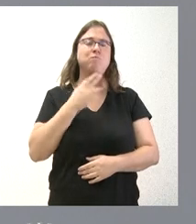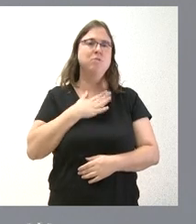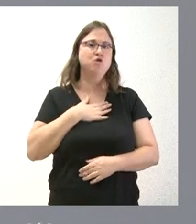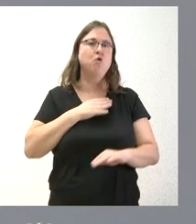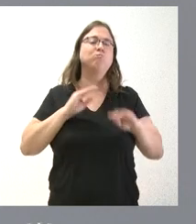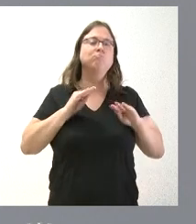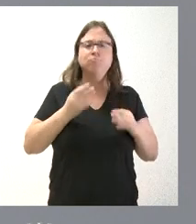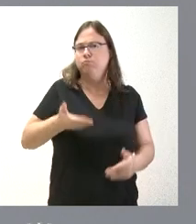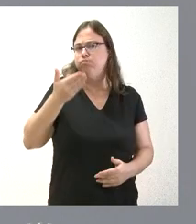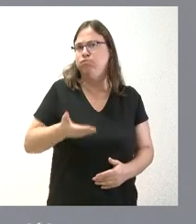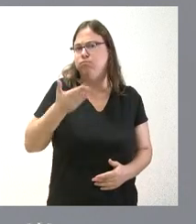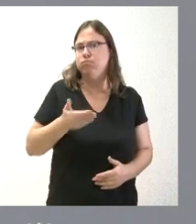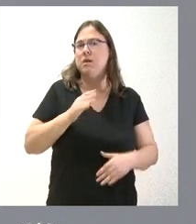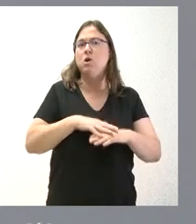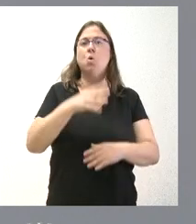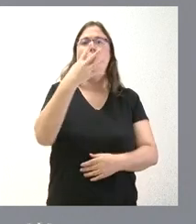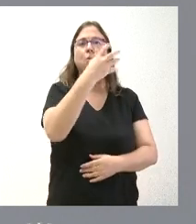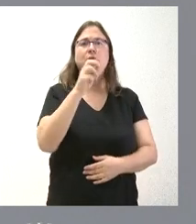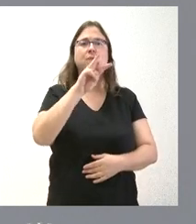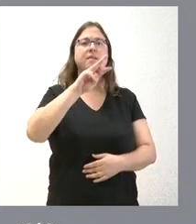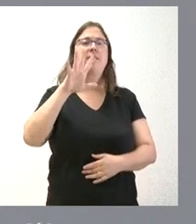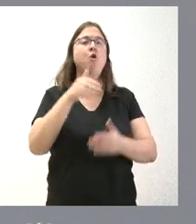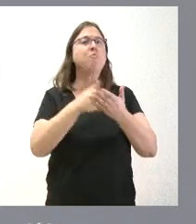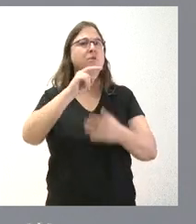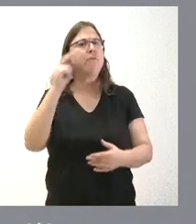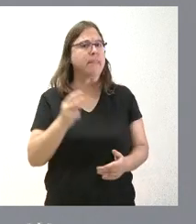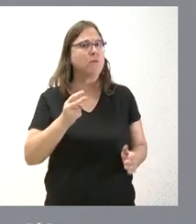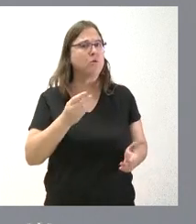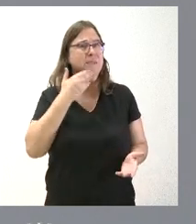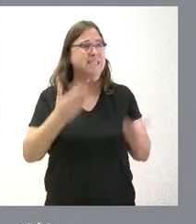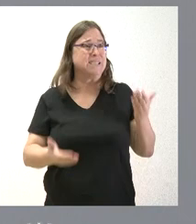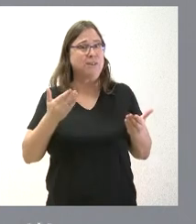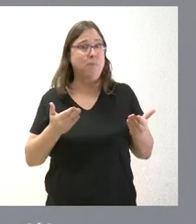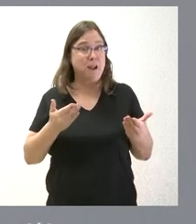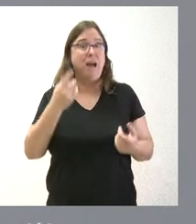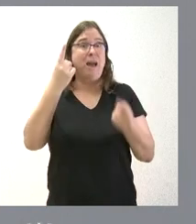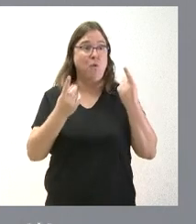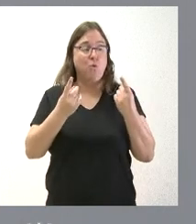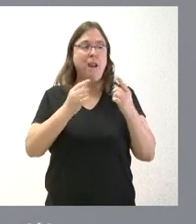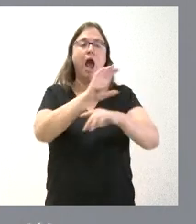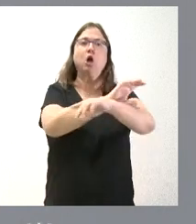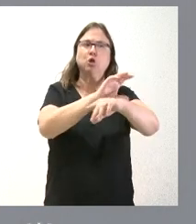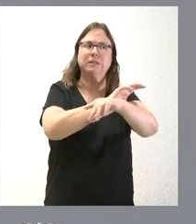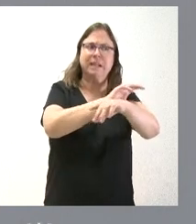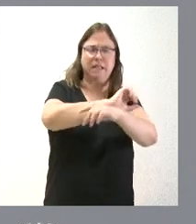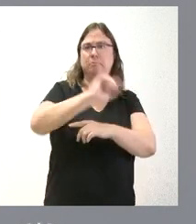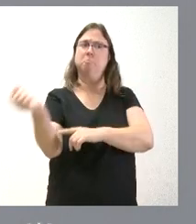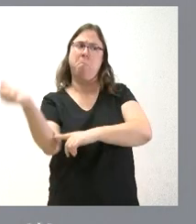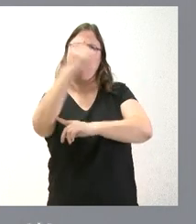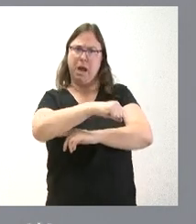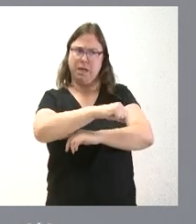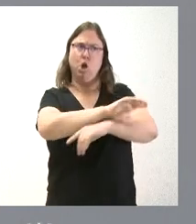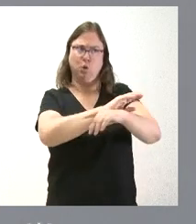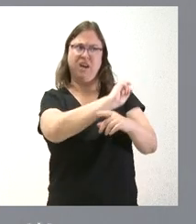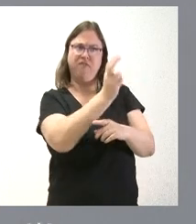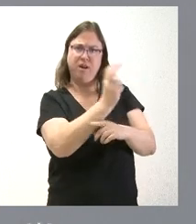universitaria que es muy relevante. 435 millones de euros es más que el presupuesto que tienen varias consejerías, incluso varias consejerías juntas.